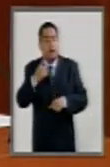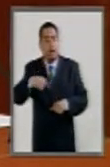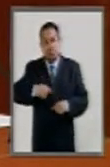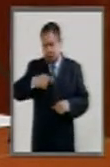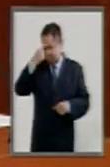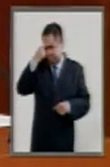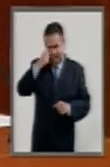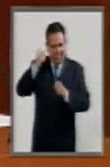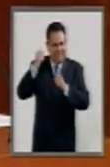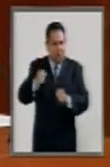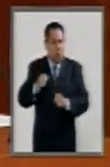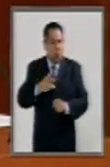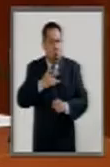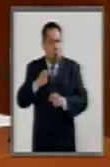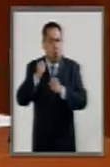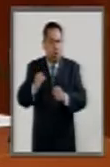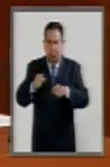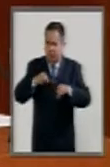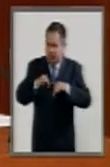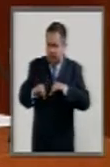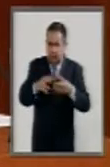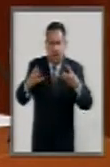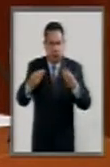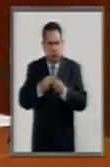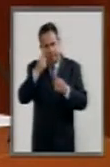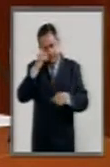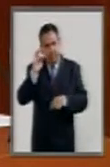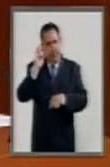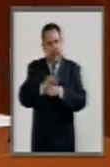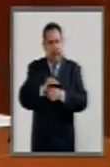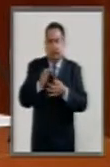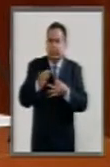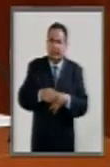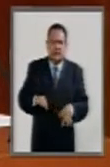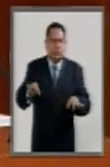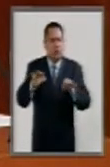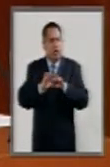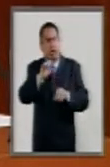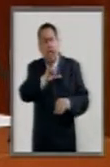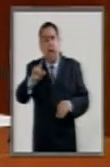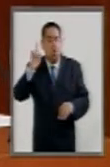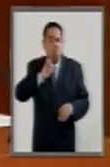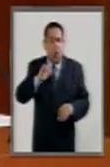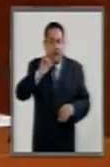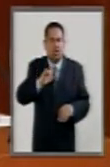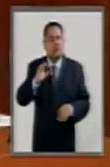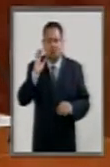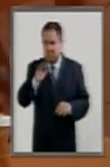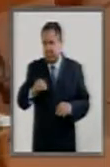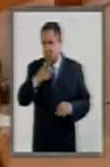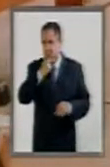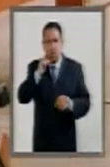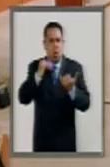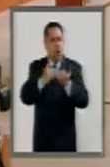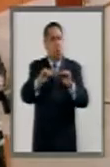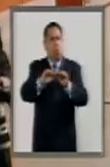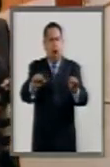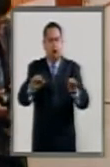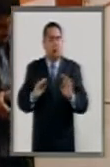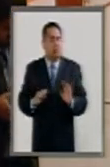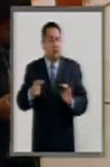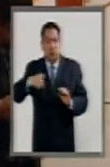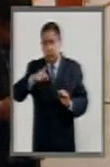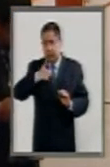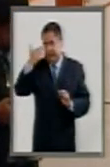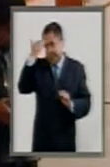firme compromiso y trabajamos en favor del empoderamiento de las mujeres y de la igualdad de género porque